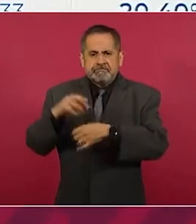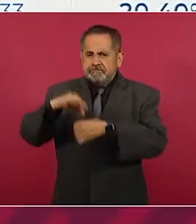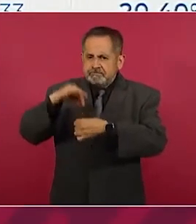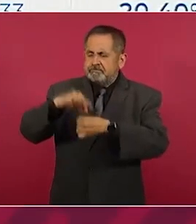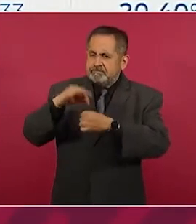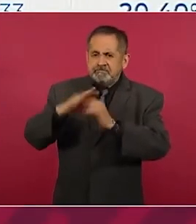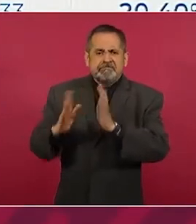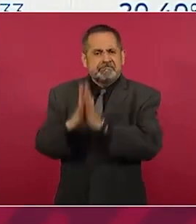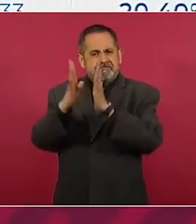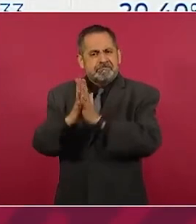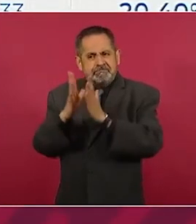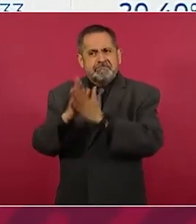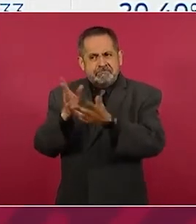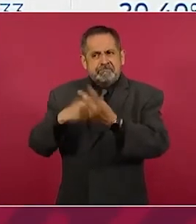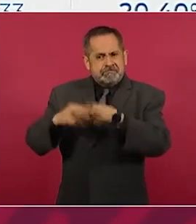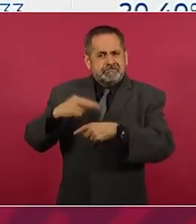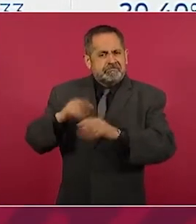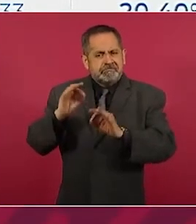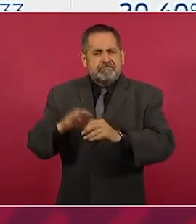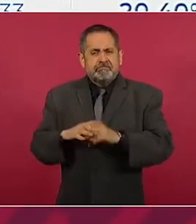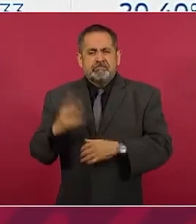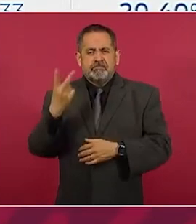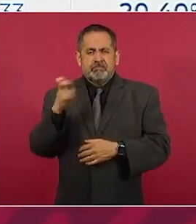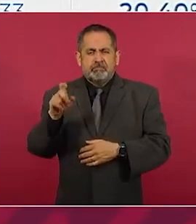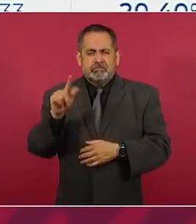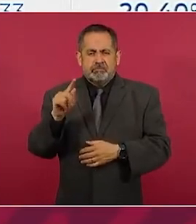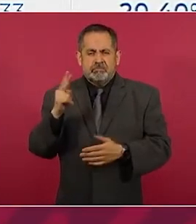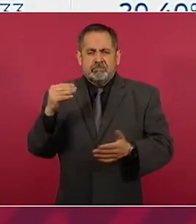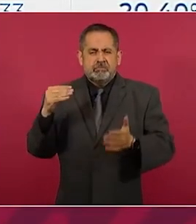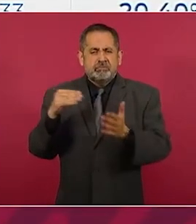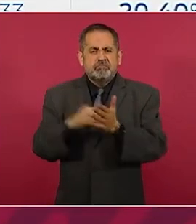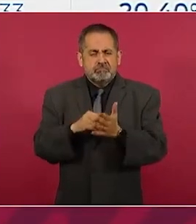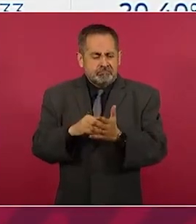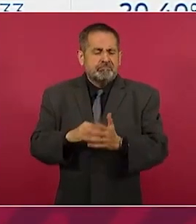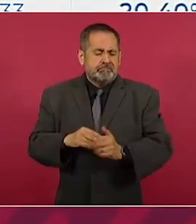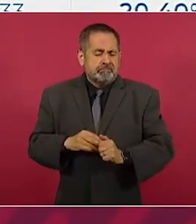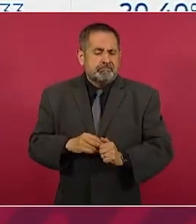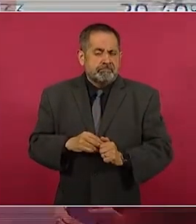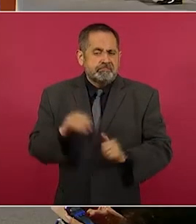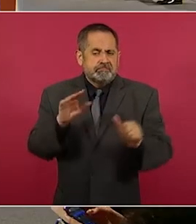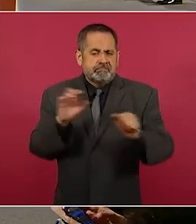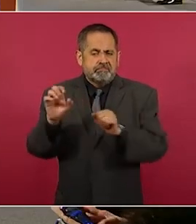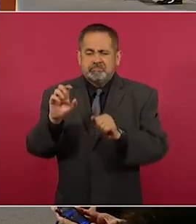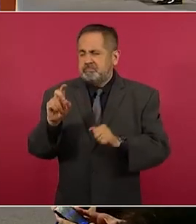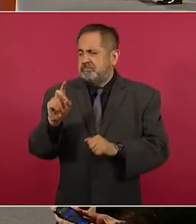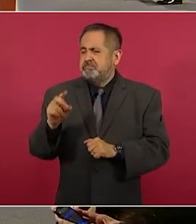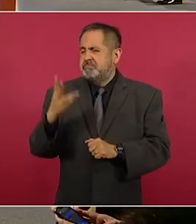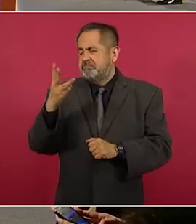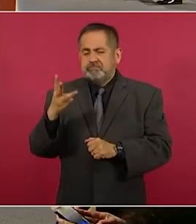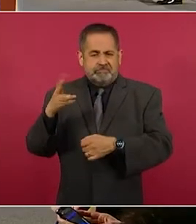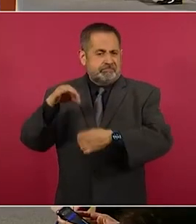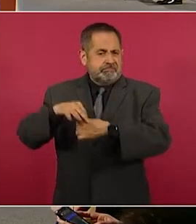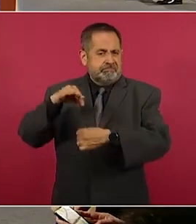272 mil 633.